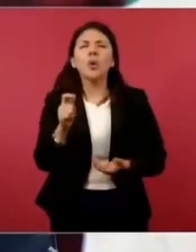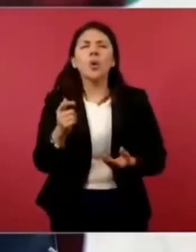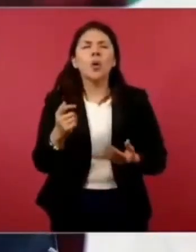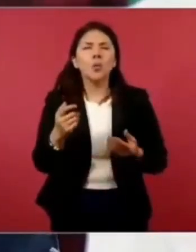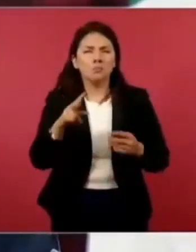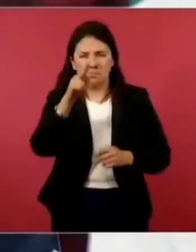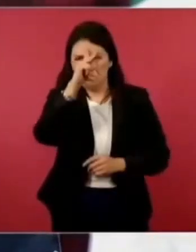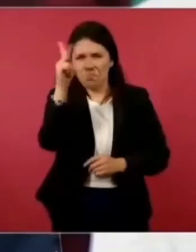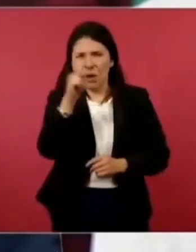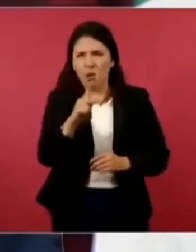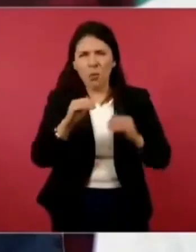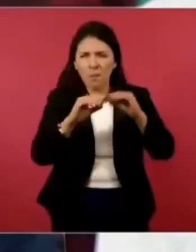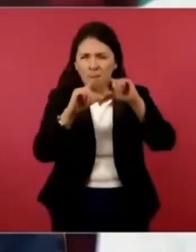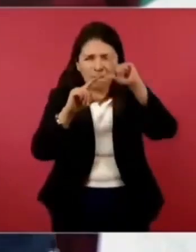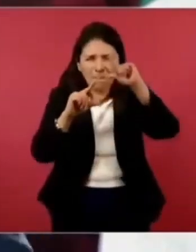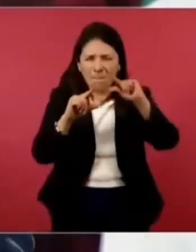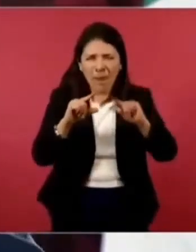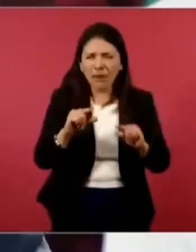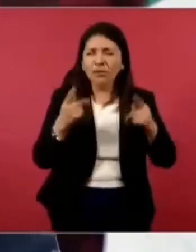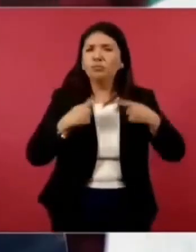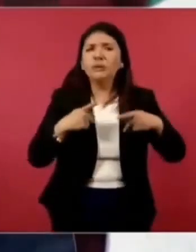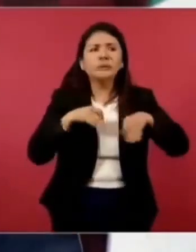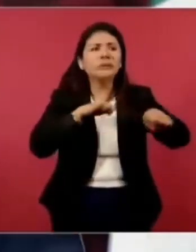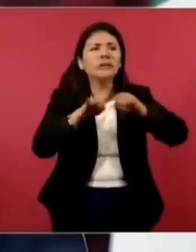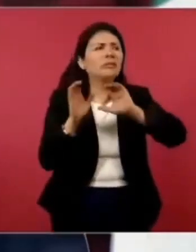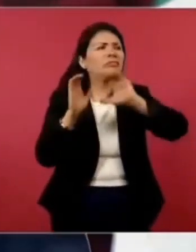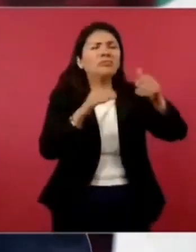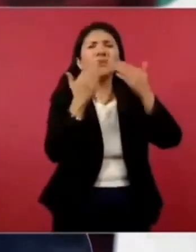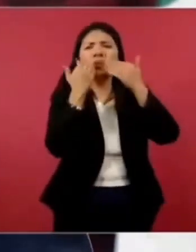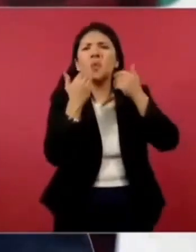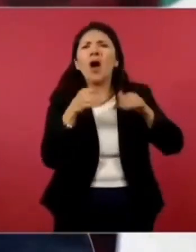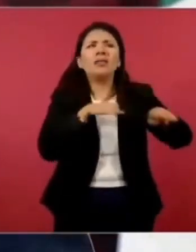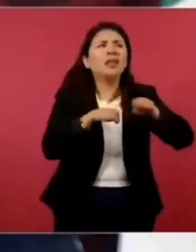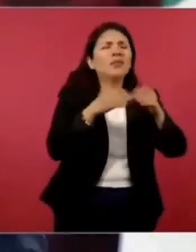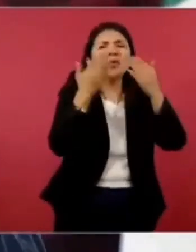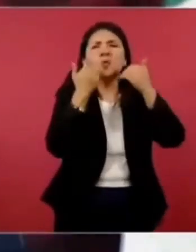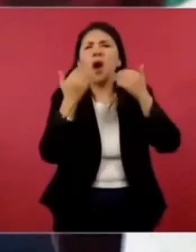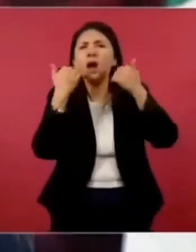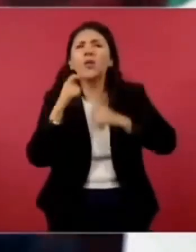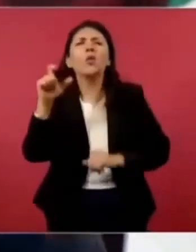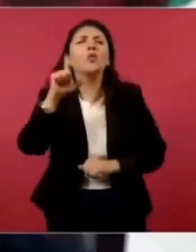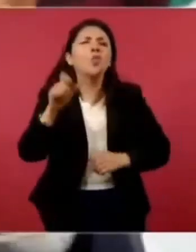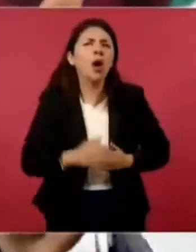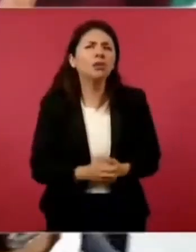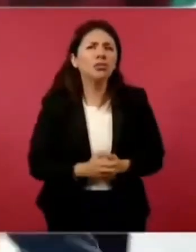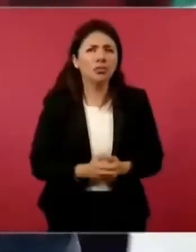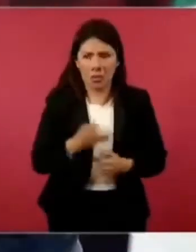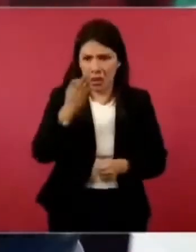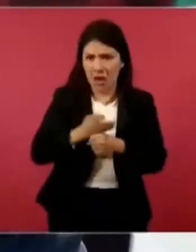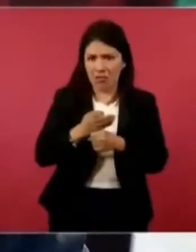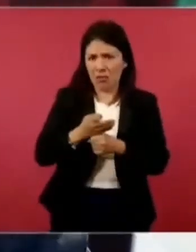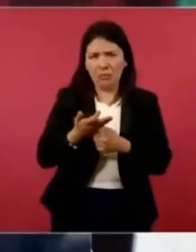¿cuándo? Casi hay empleo pleno,